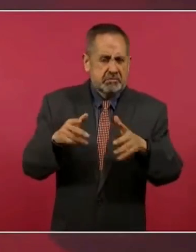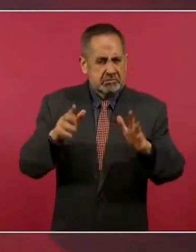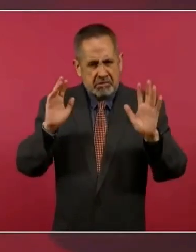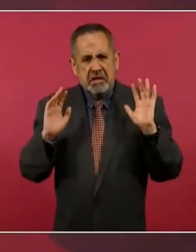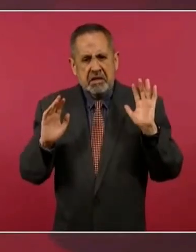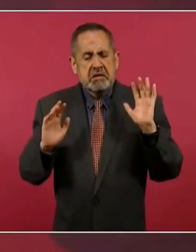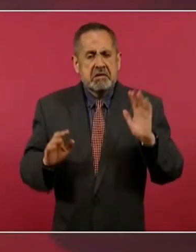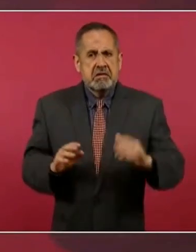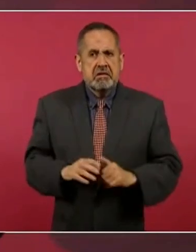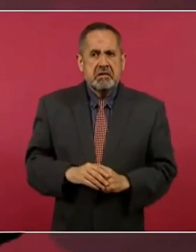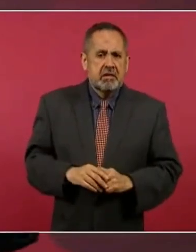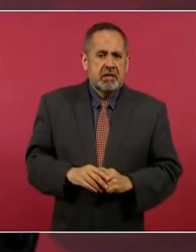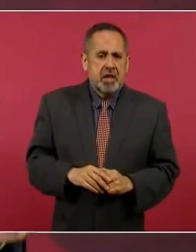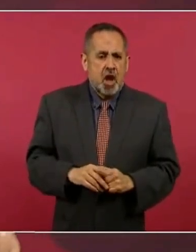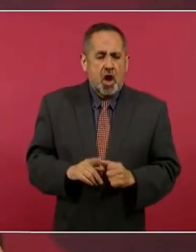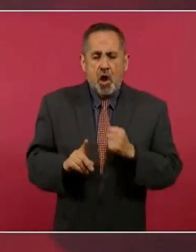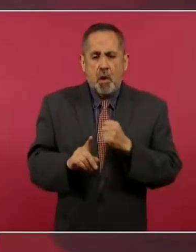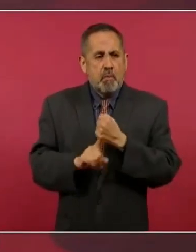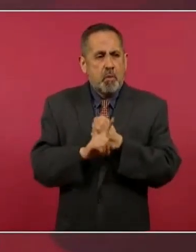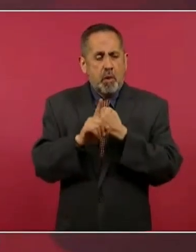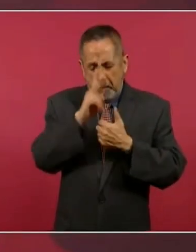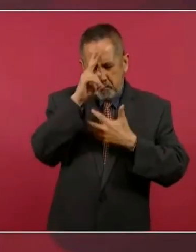sin violencia